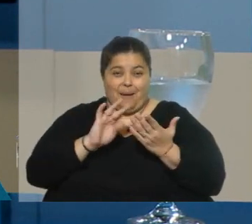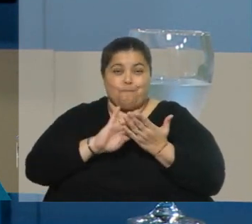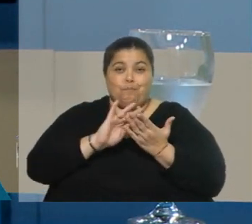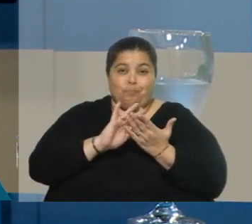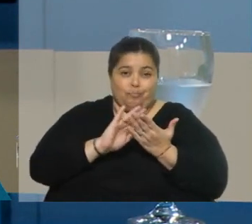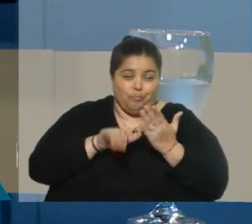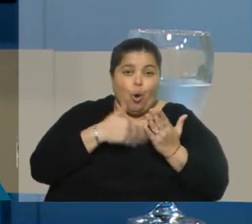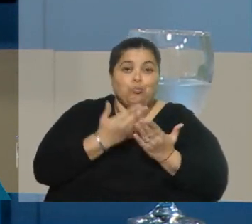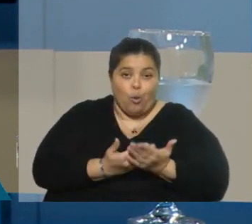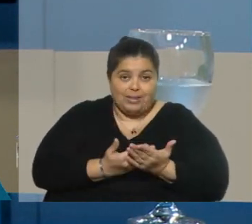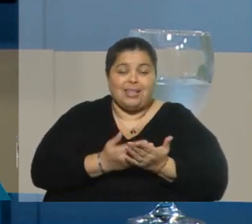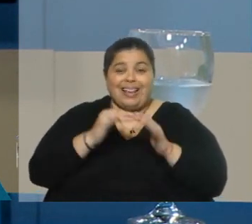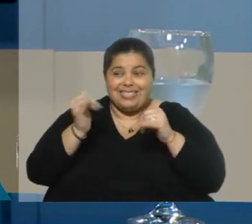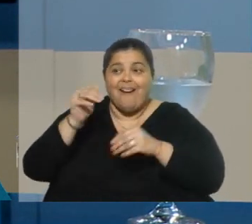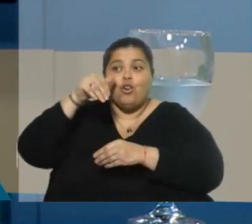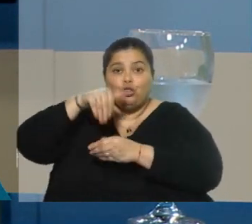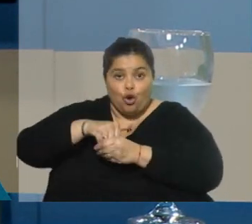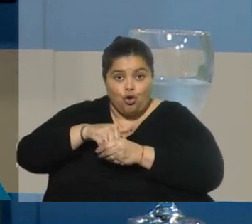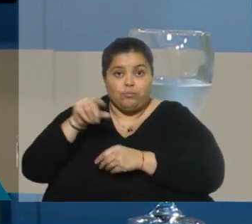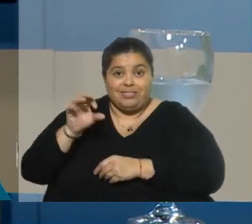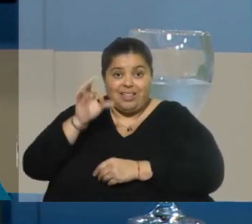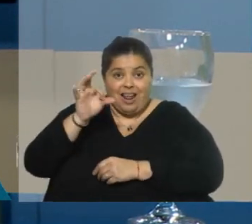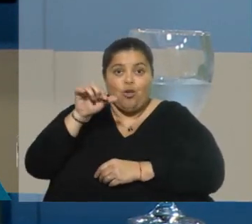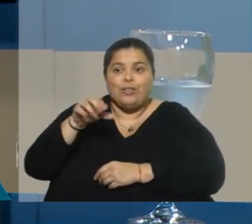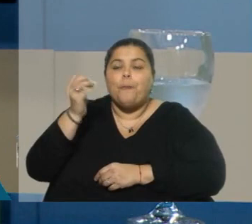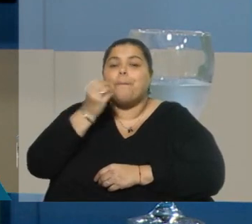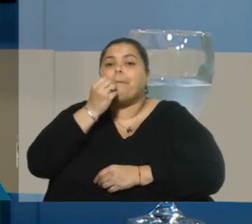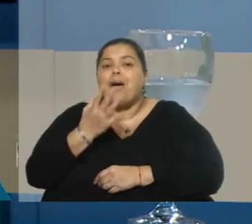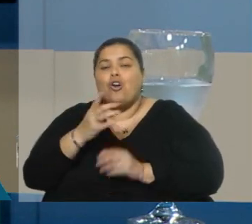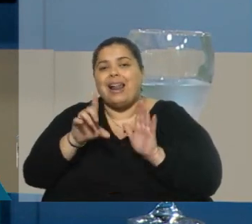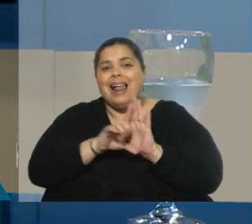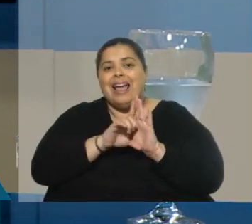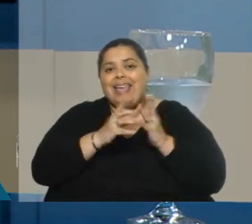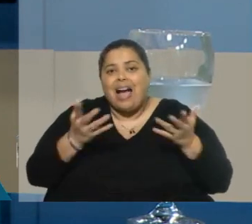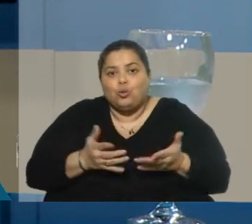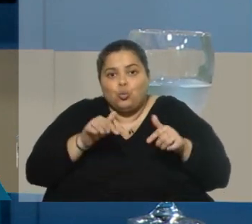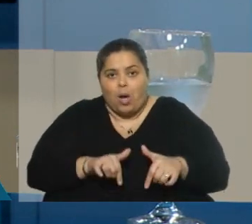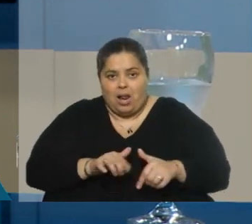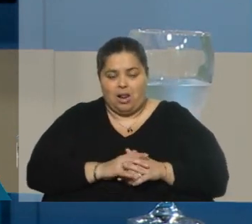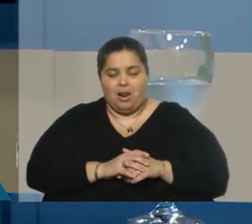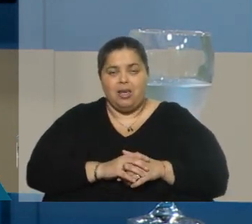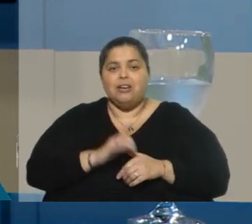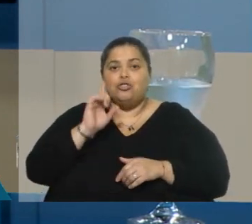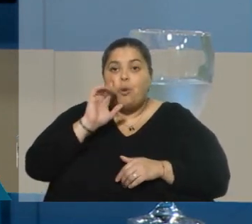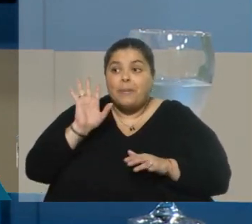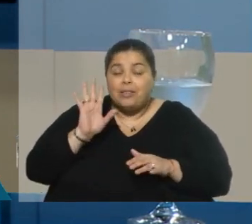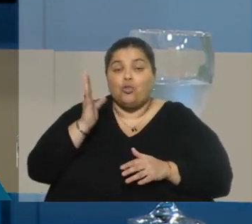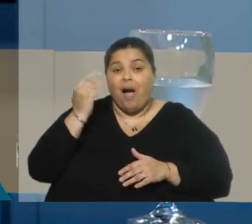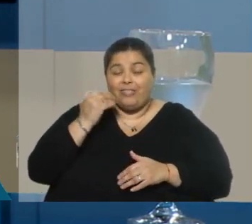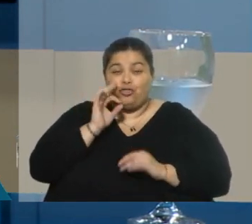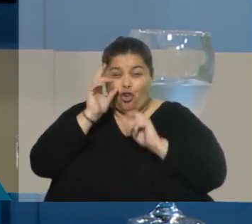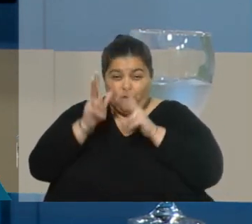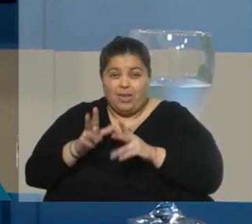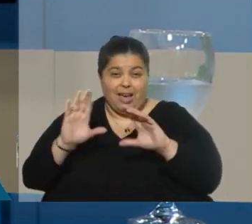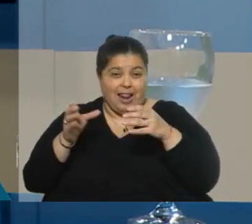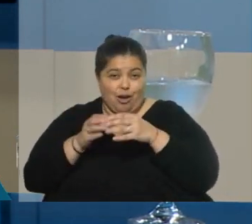votó la Comisión de Constitución en el Senado, son mejoras a la legislación vigente. Yo creo, Leonardo, lo dije con mucho respeto el otro día en la Comisión de Constitución,